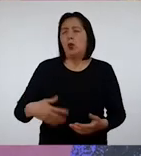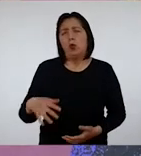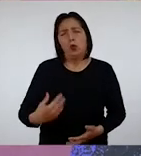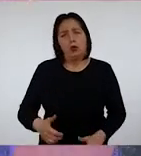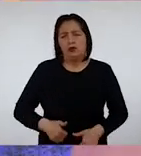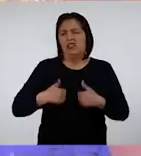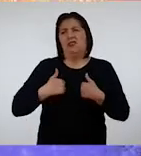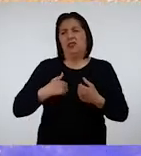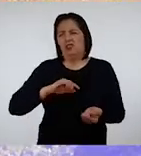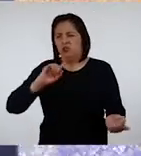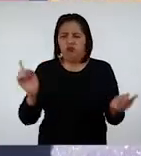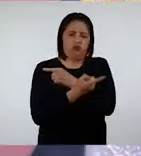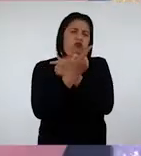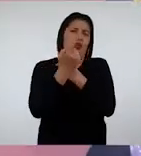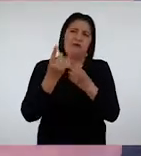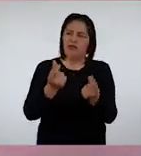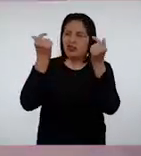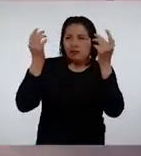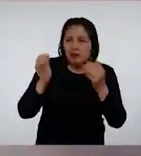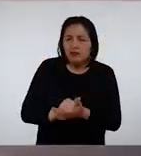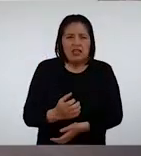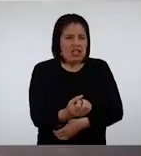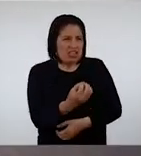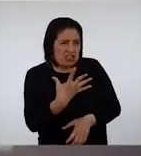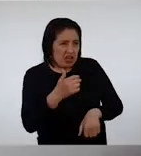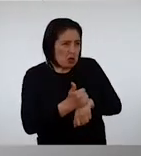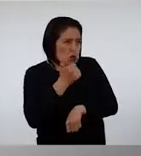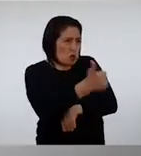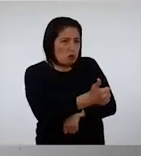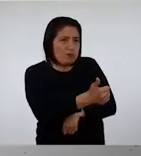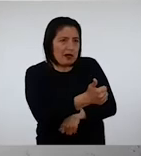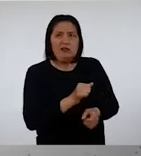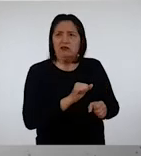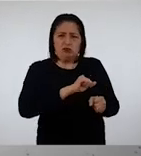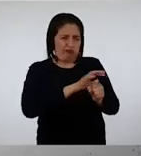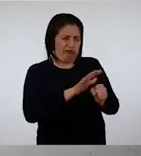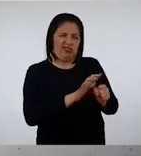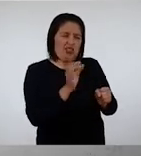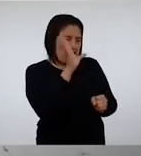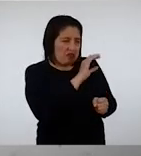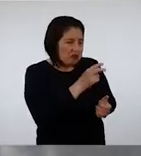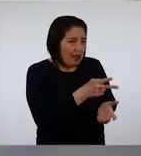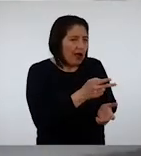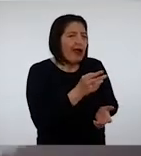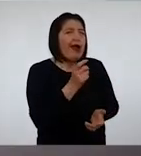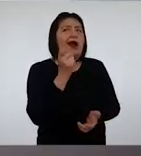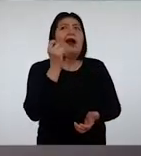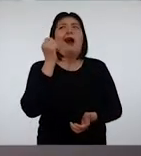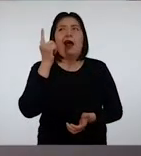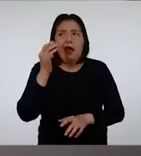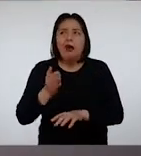Nuestras vidas cambiaron de un momento a otro Decían que la culpa era de un bicho invisible Poco a poco fui